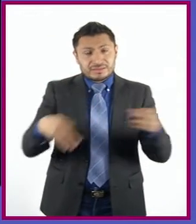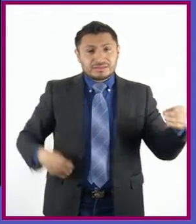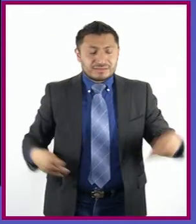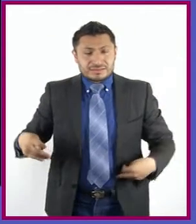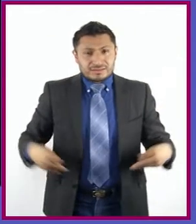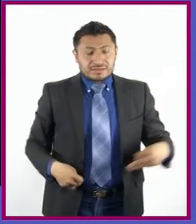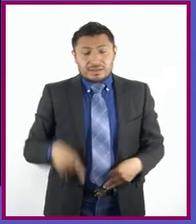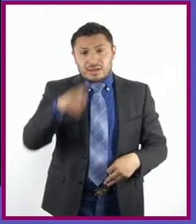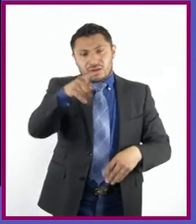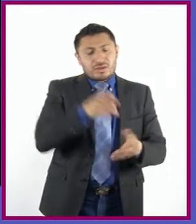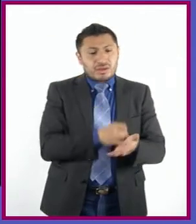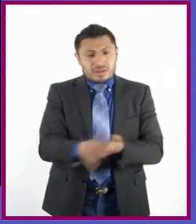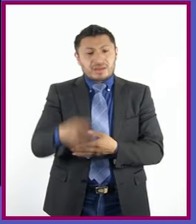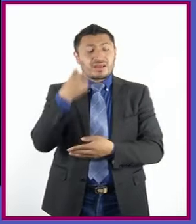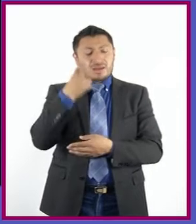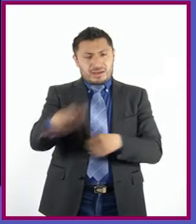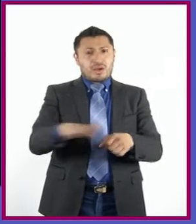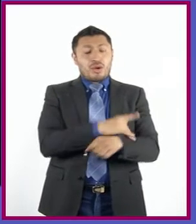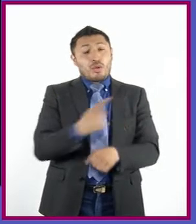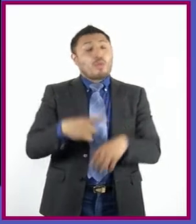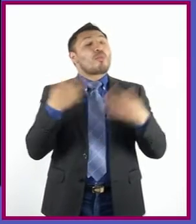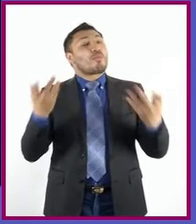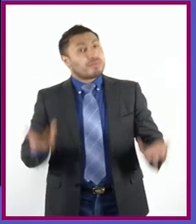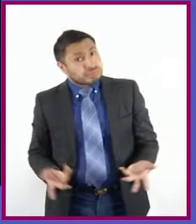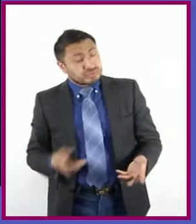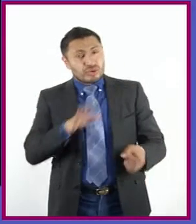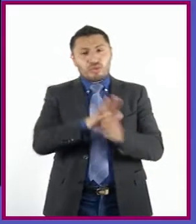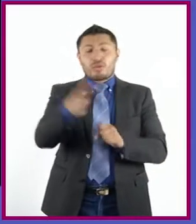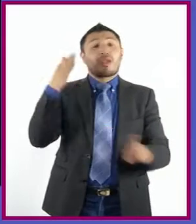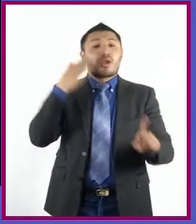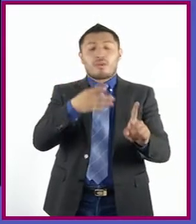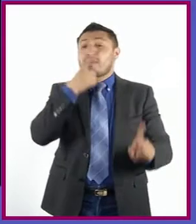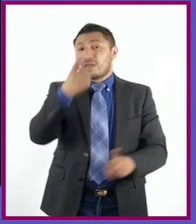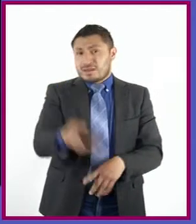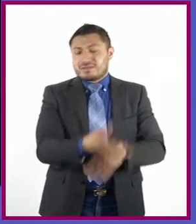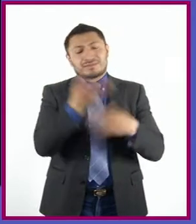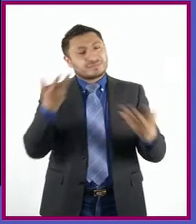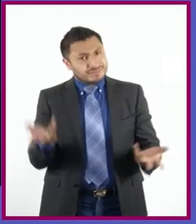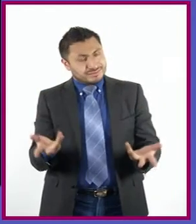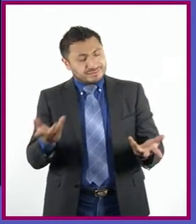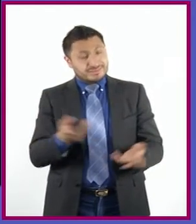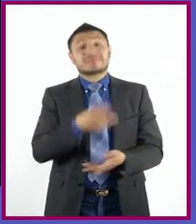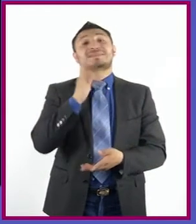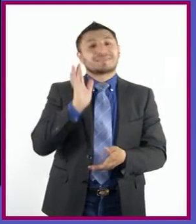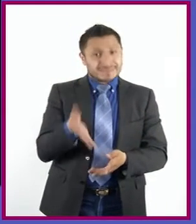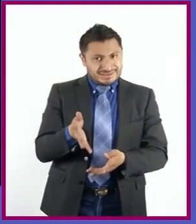Ya que decides por qué quieres esa obra, qué quieres decir con ella y de qué es lo que quieres hablar,